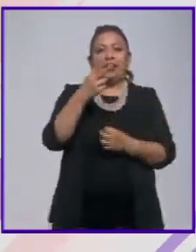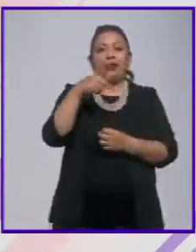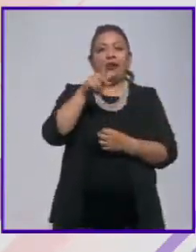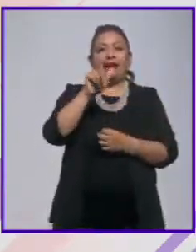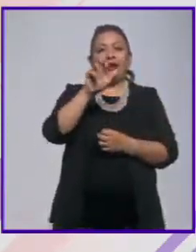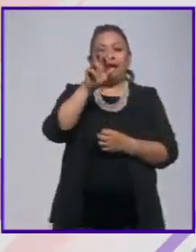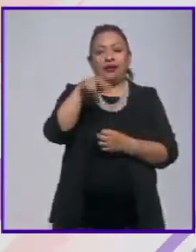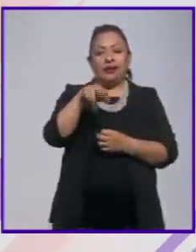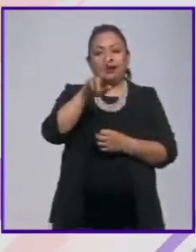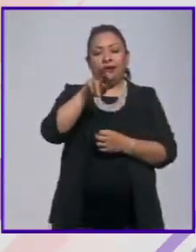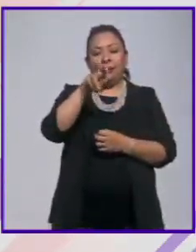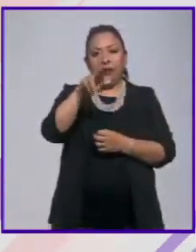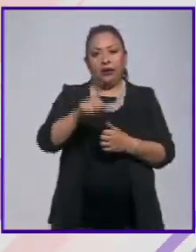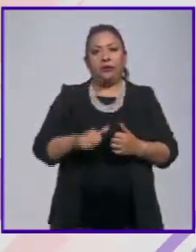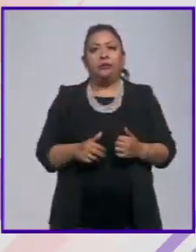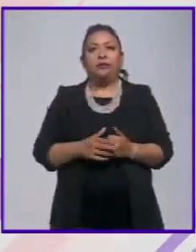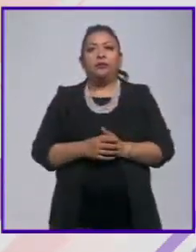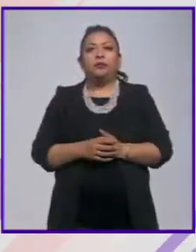Karen Rivera